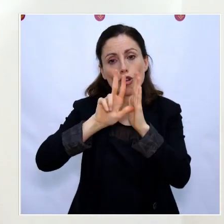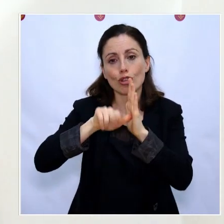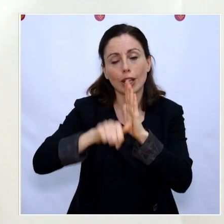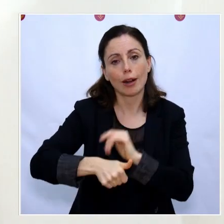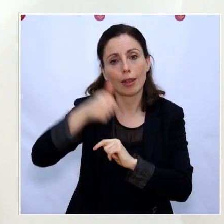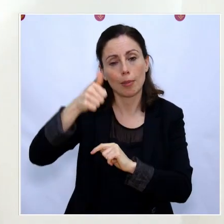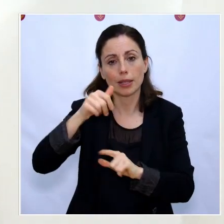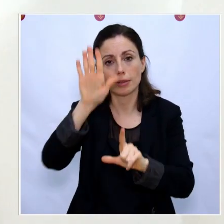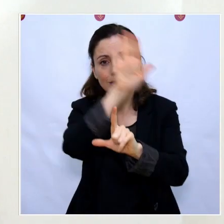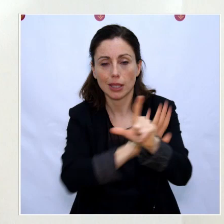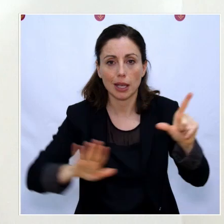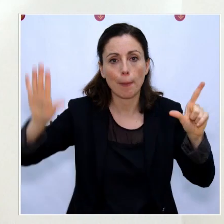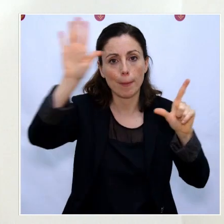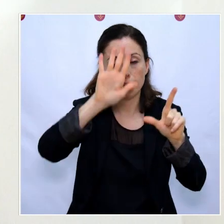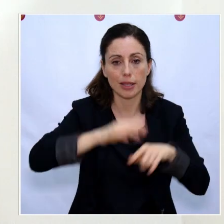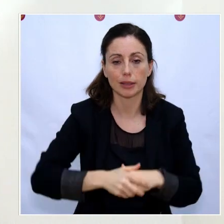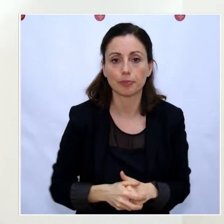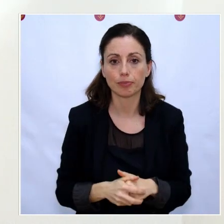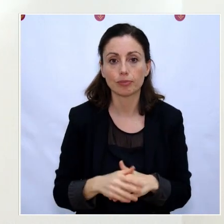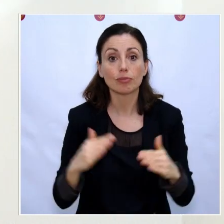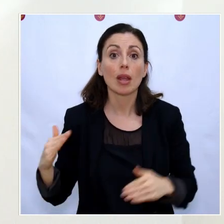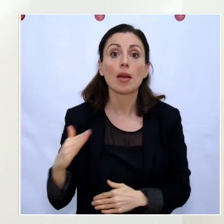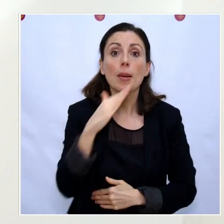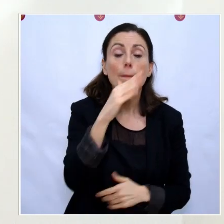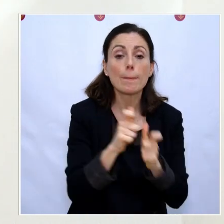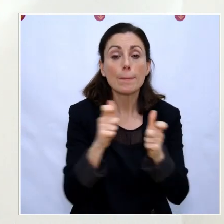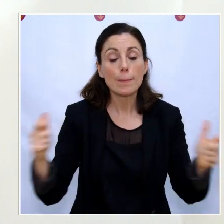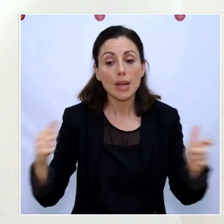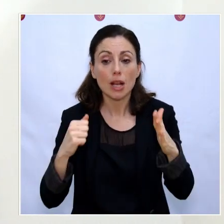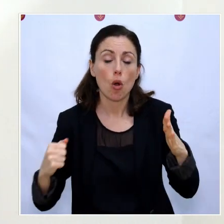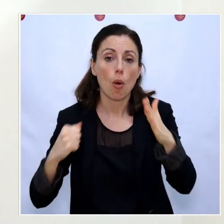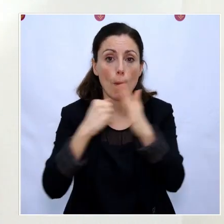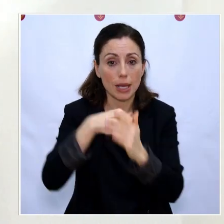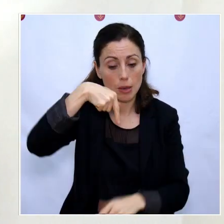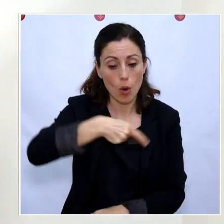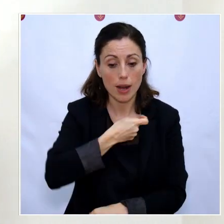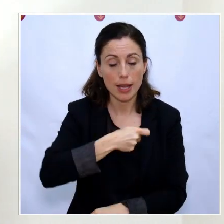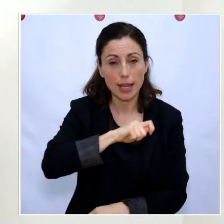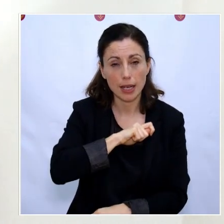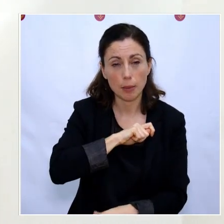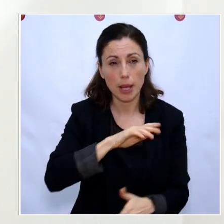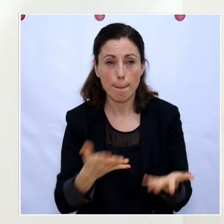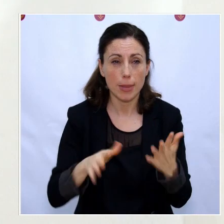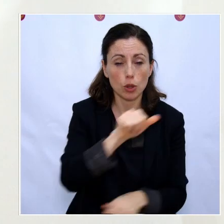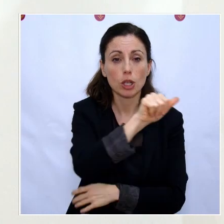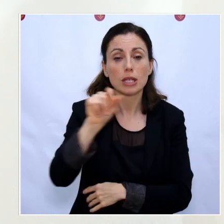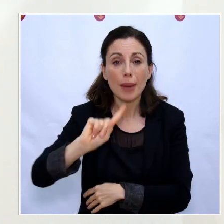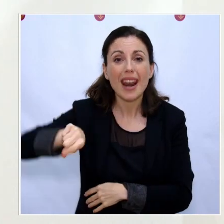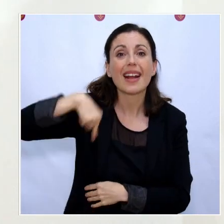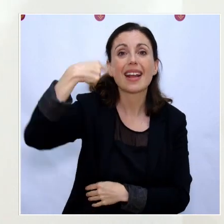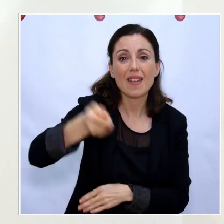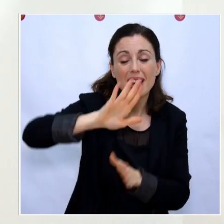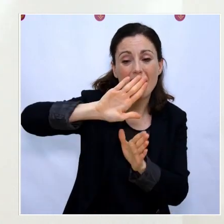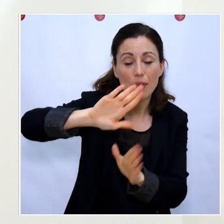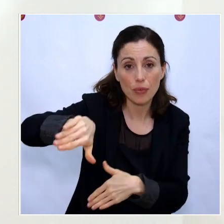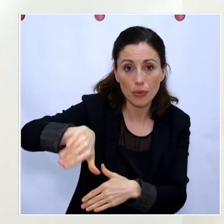España como ha dicho el presidente, el pico máximo para España se piensa que va a estar al final de la semana que viene eso